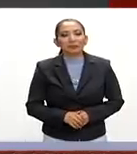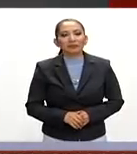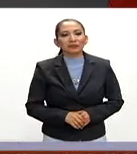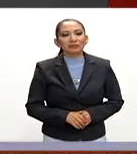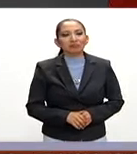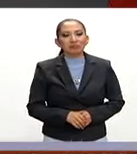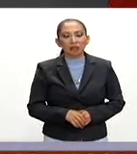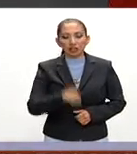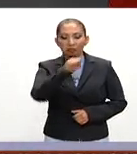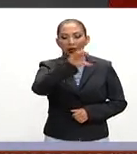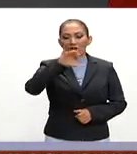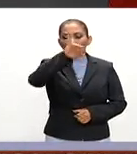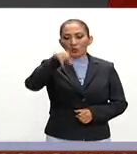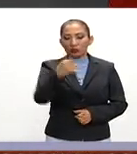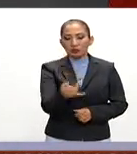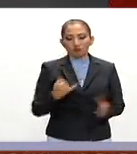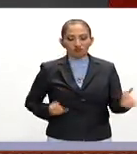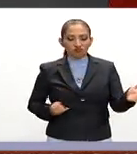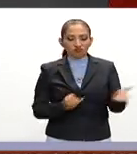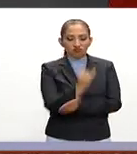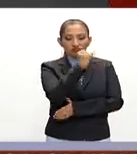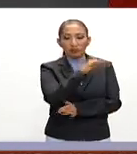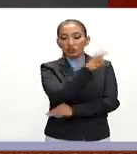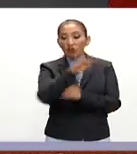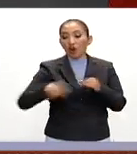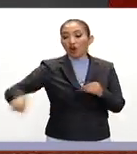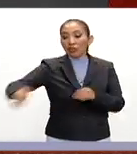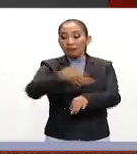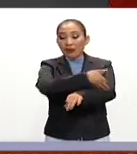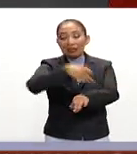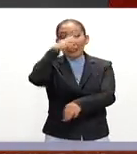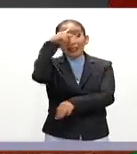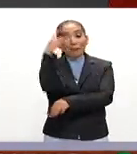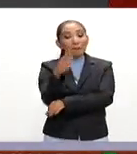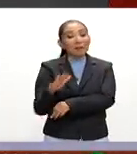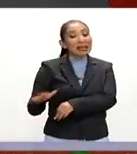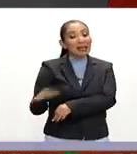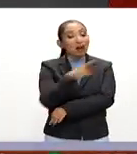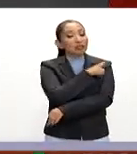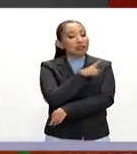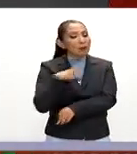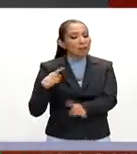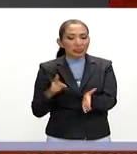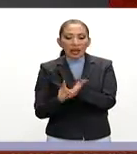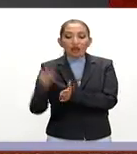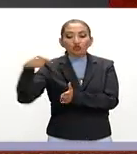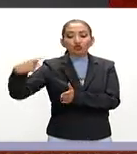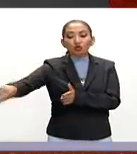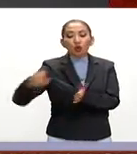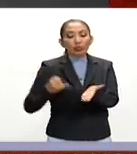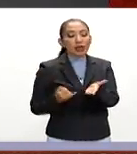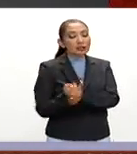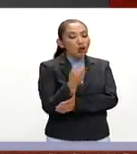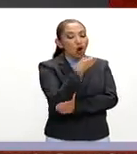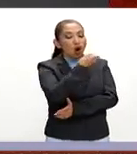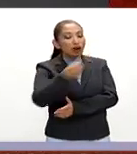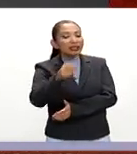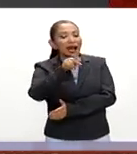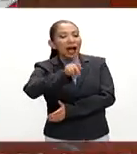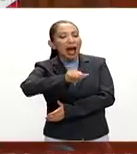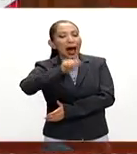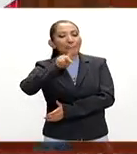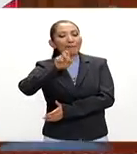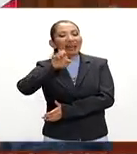La Suprema Corte de Justicia determinó que toda familia mexicana debe tener el derecho a decidir el orden de los